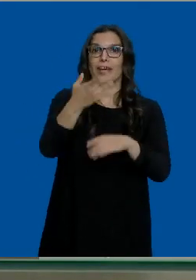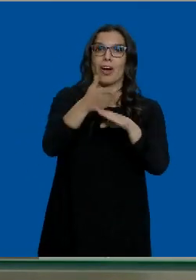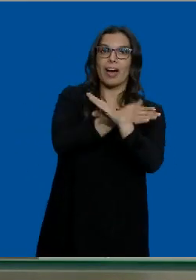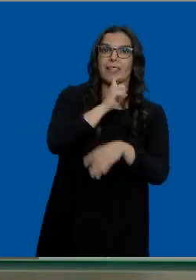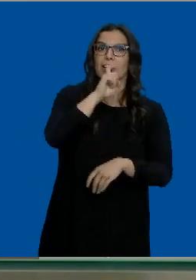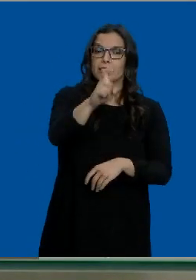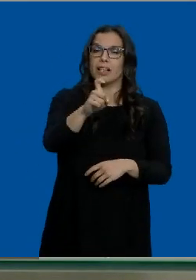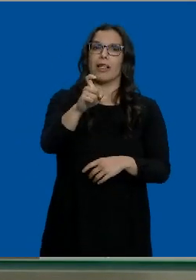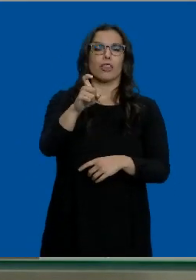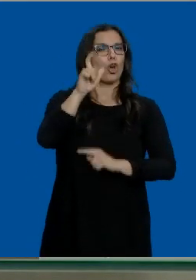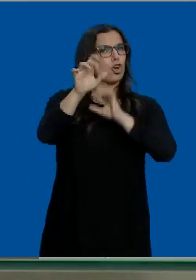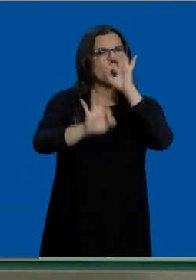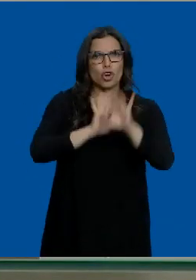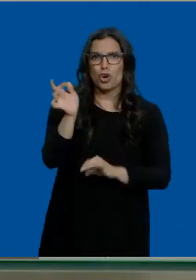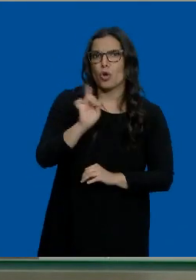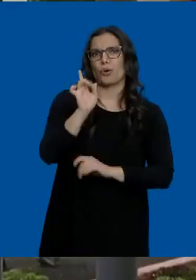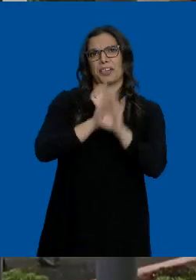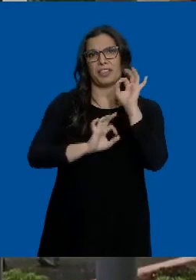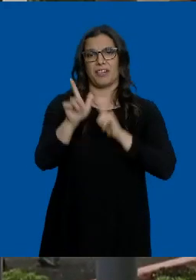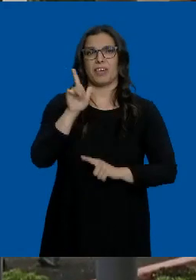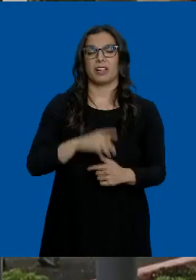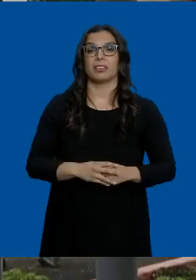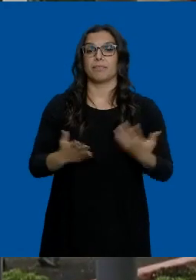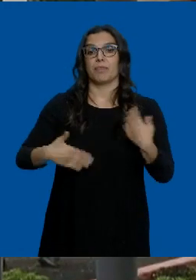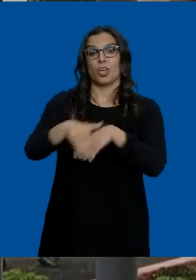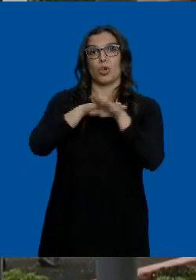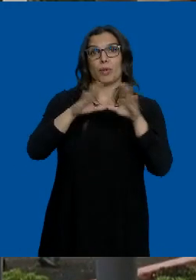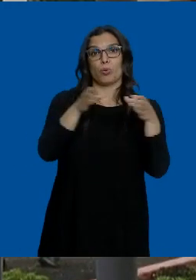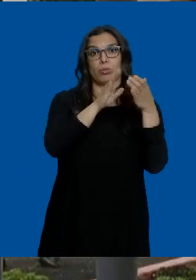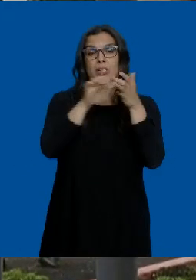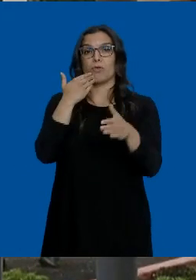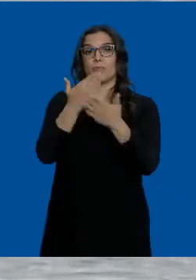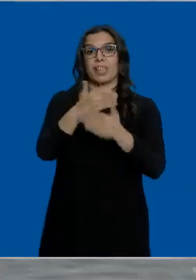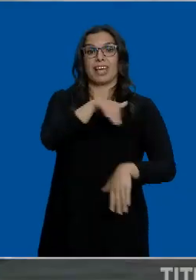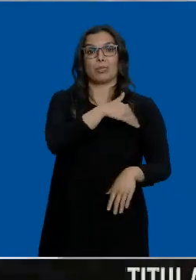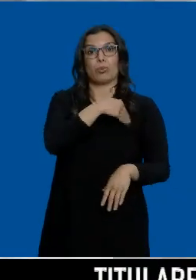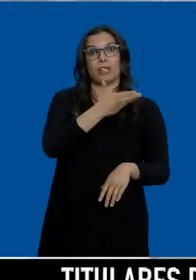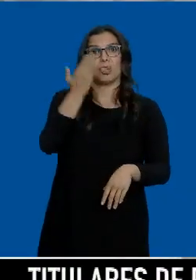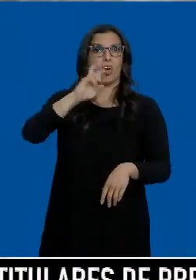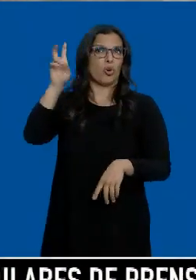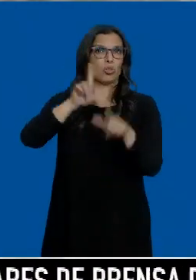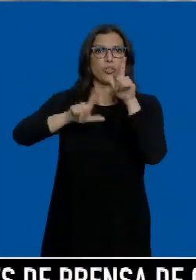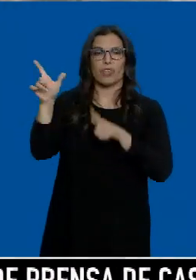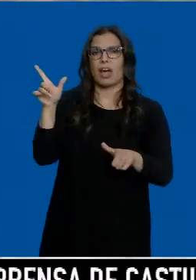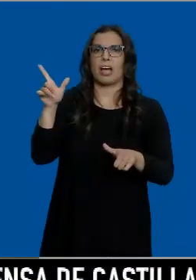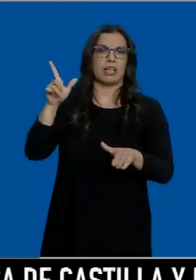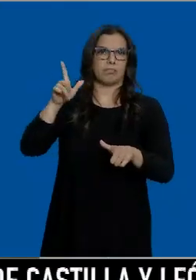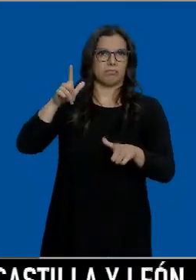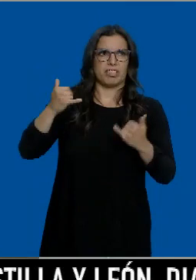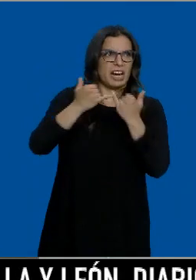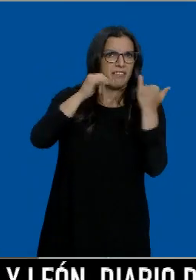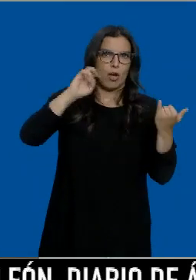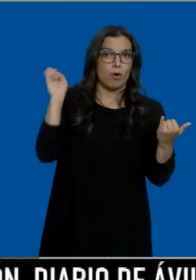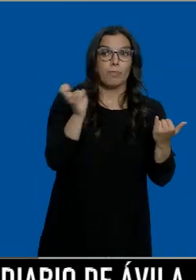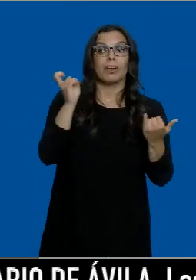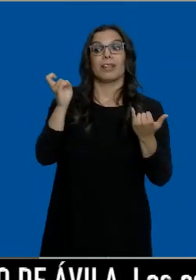había sido no organizar este tipo de viajes. Y el gobierno regional pide a aquellos estudiantes que están en otros viajes, en Gandía o Tenerife... A la